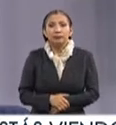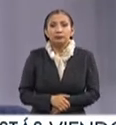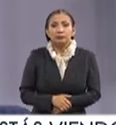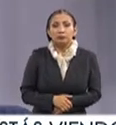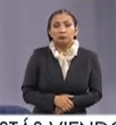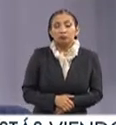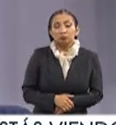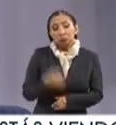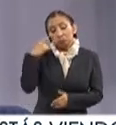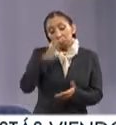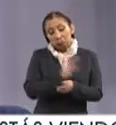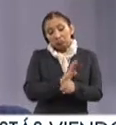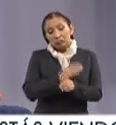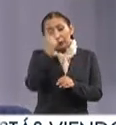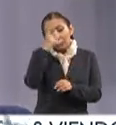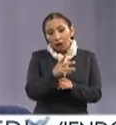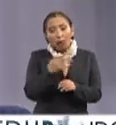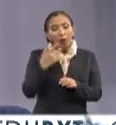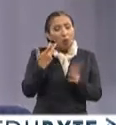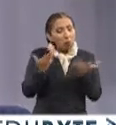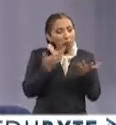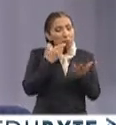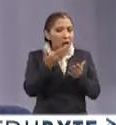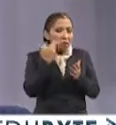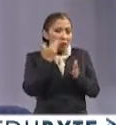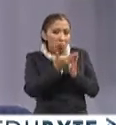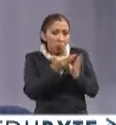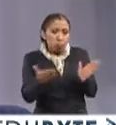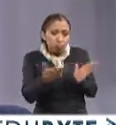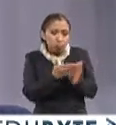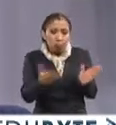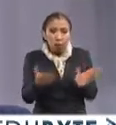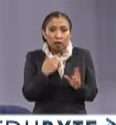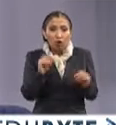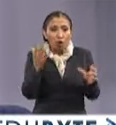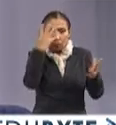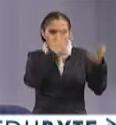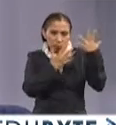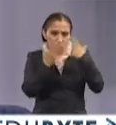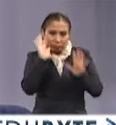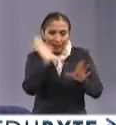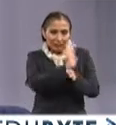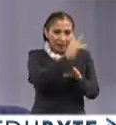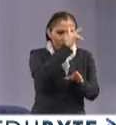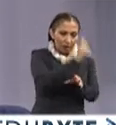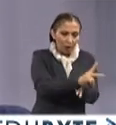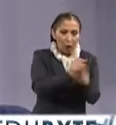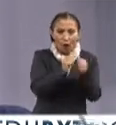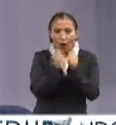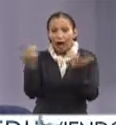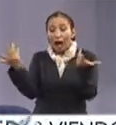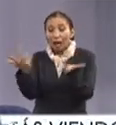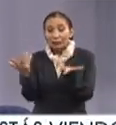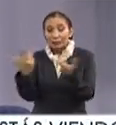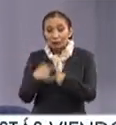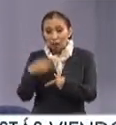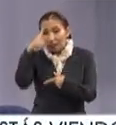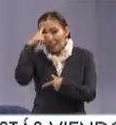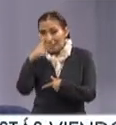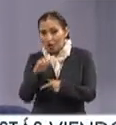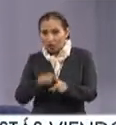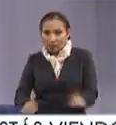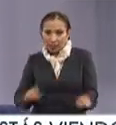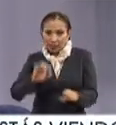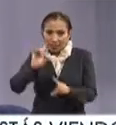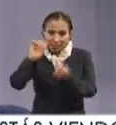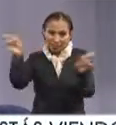Creo que el cine mexicano está viviendo una buena época. No confundir cine mexicano con realizadores mexicanos, que es otro